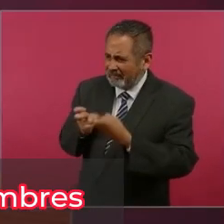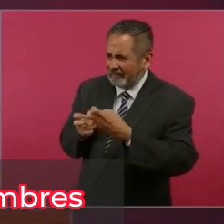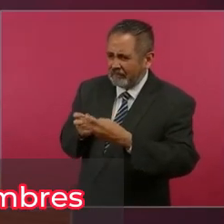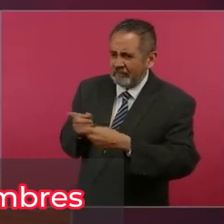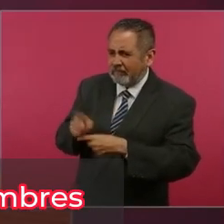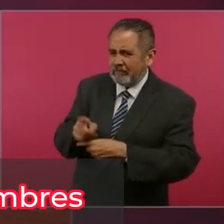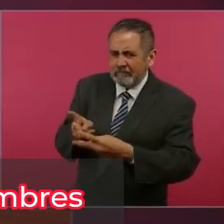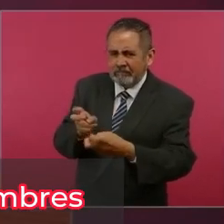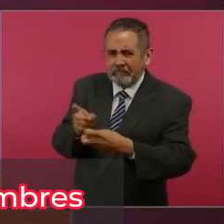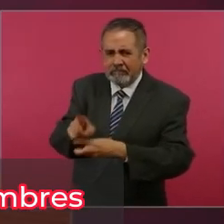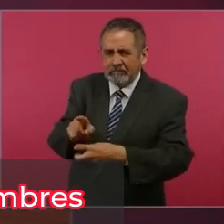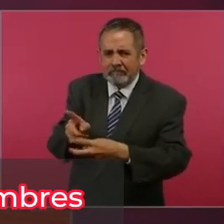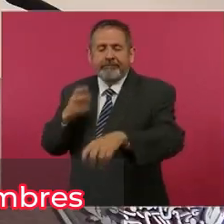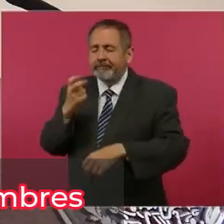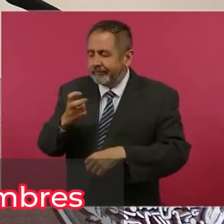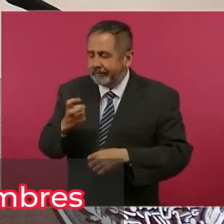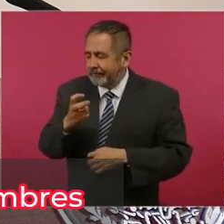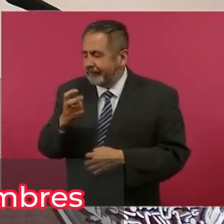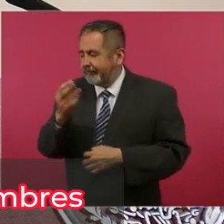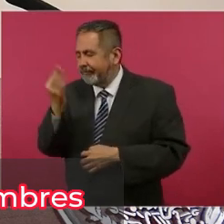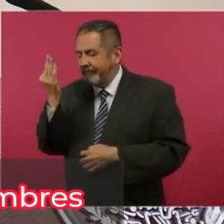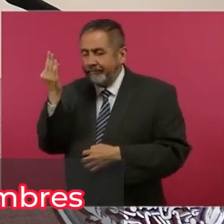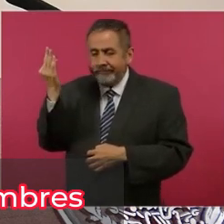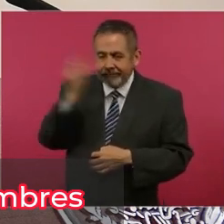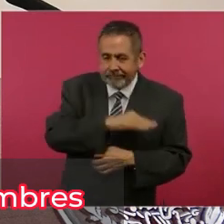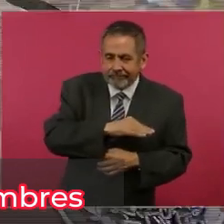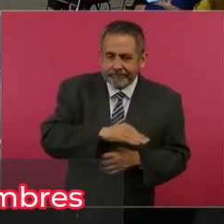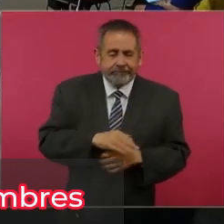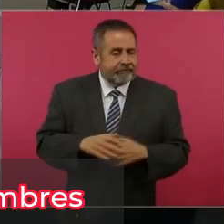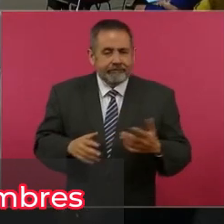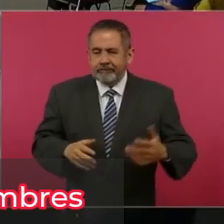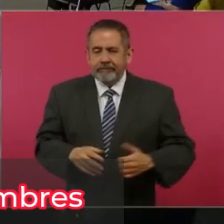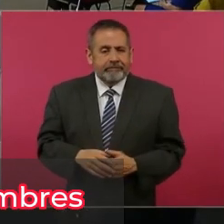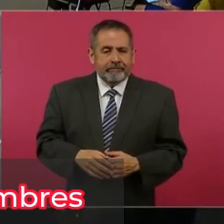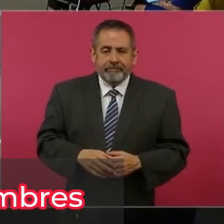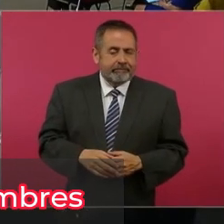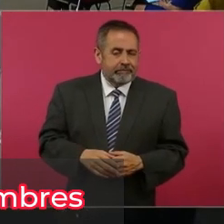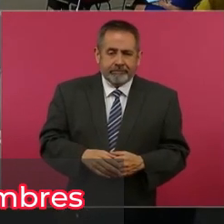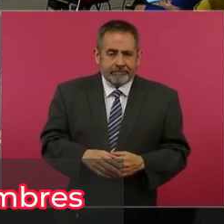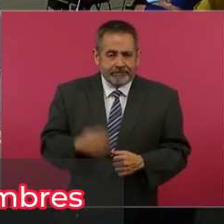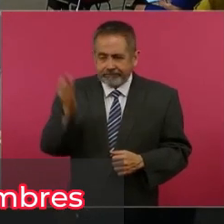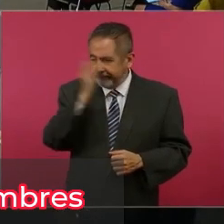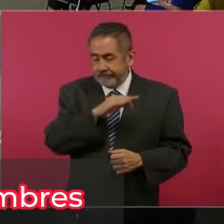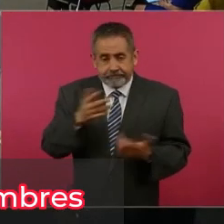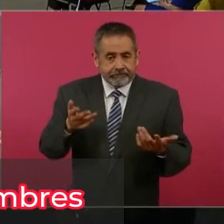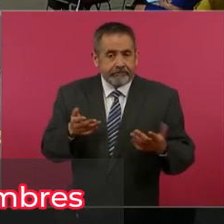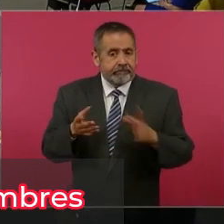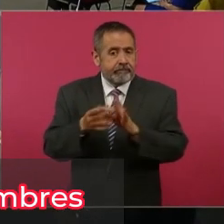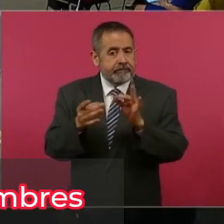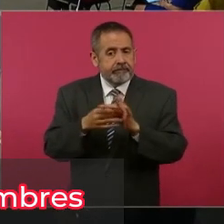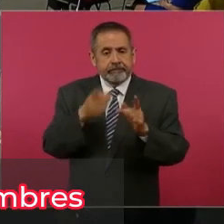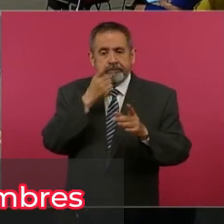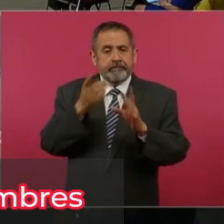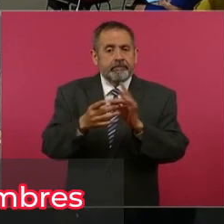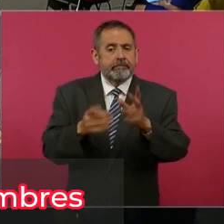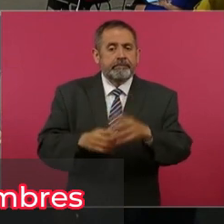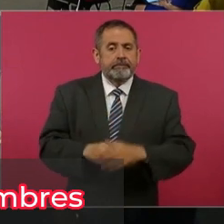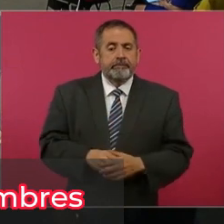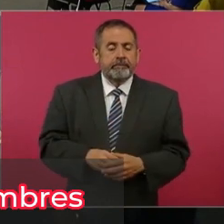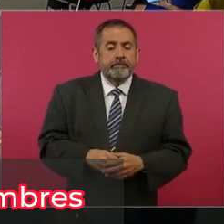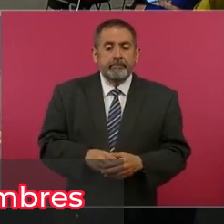fue falsa. Hay que decirlo que hablaban sobre las